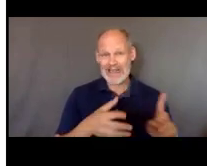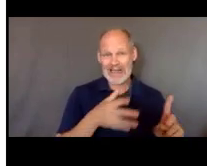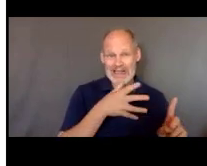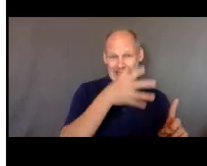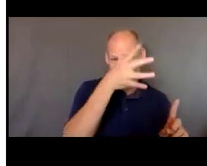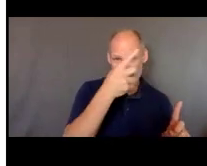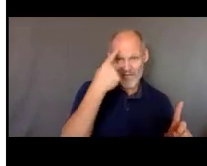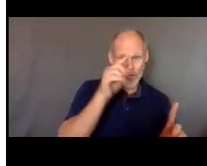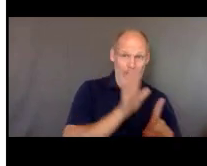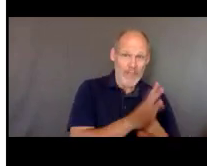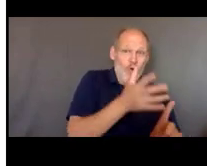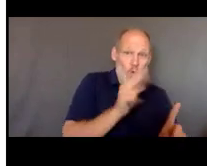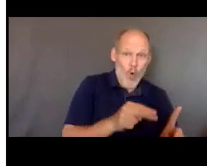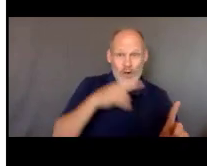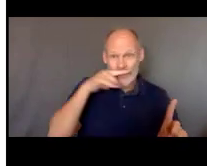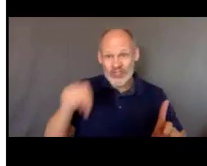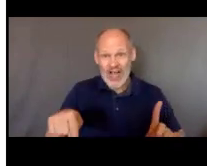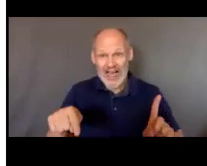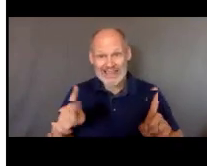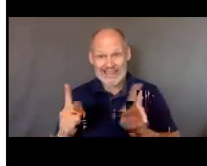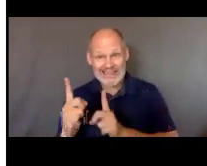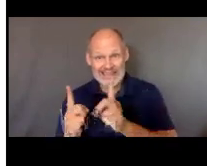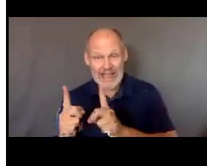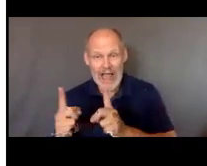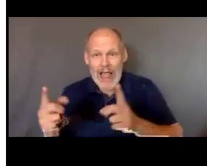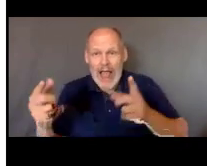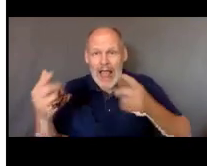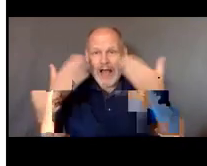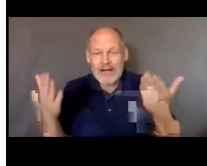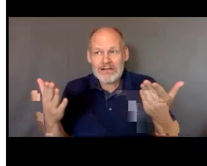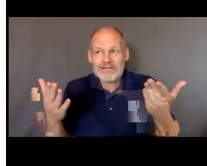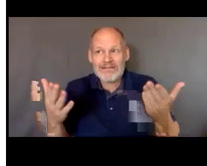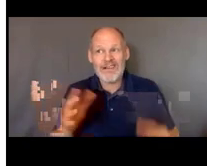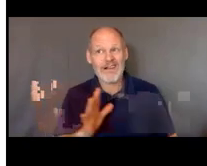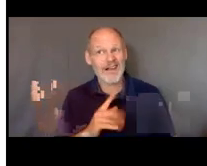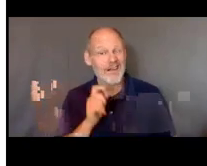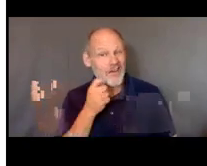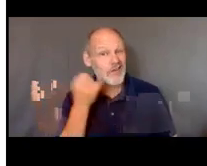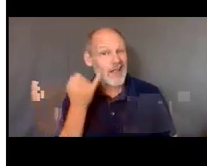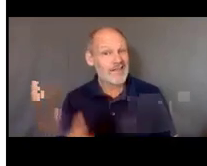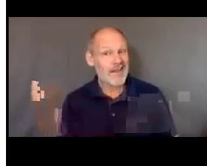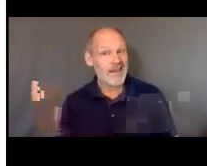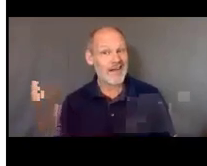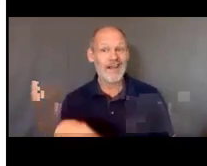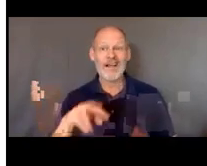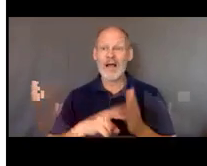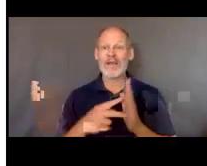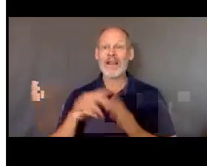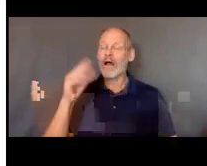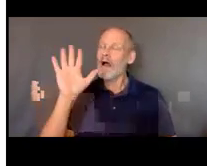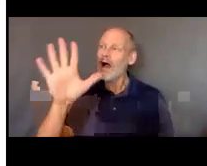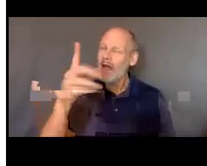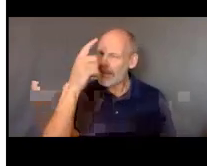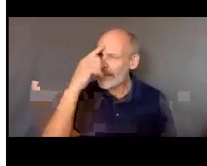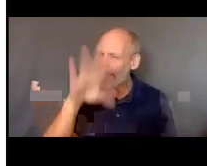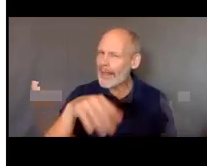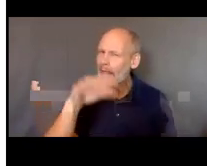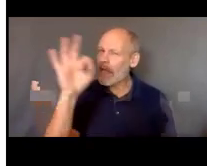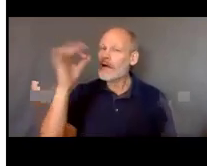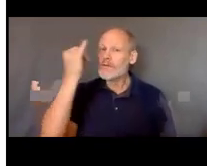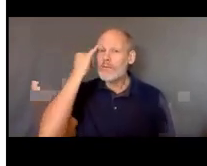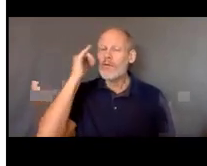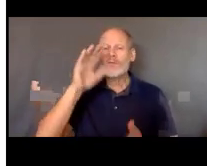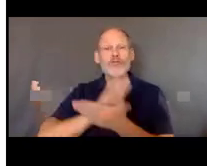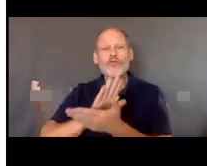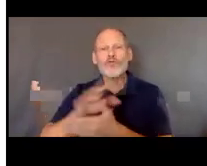pero me encanta la idea es una idea interesante que si las escuelas están poniéndole el peso a los papás